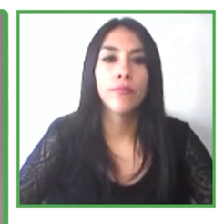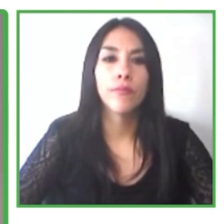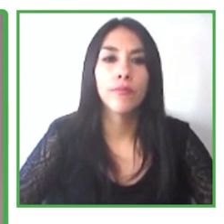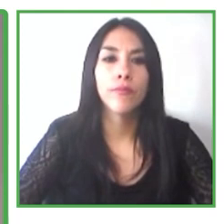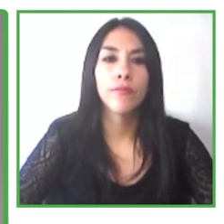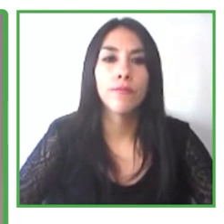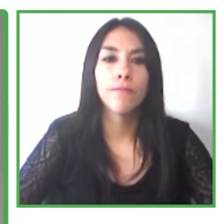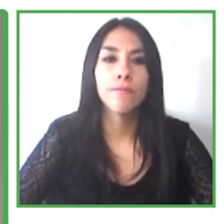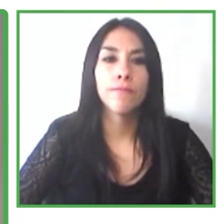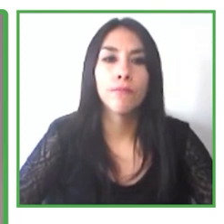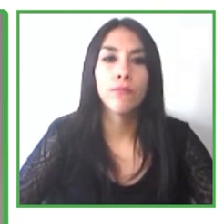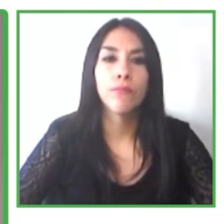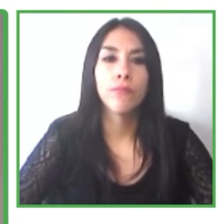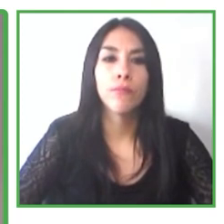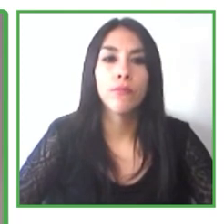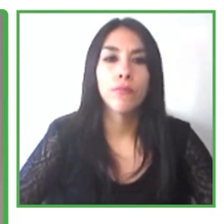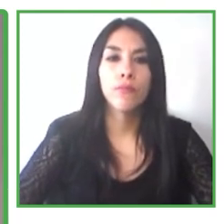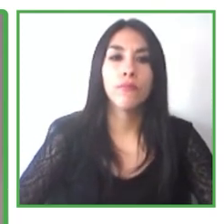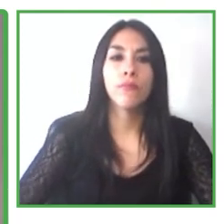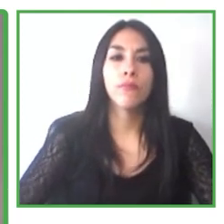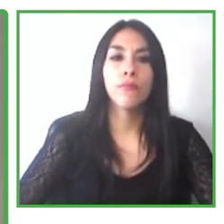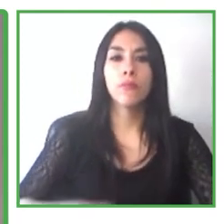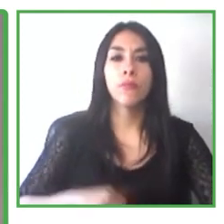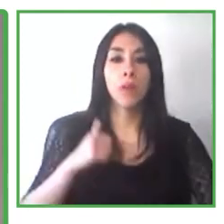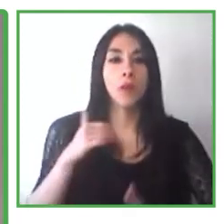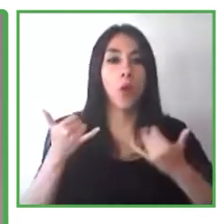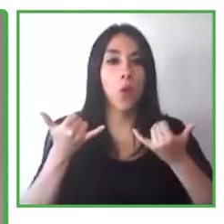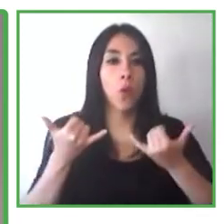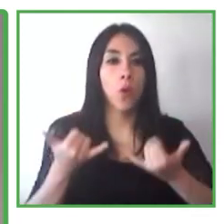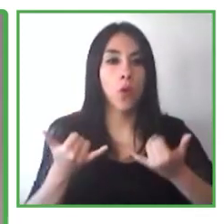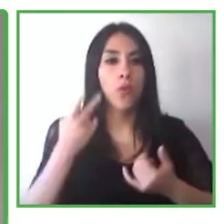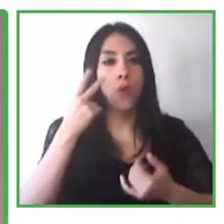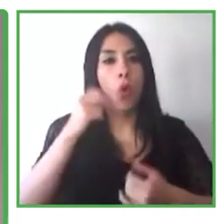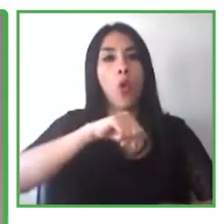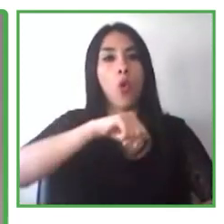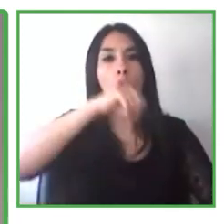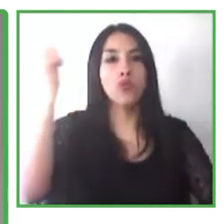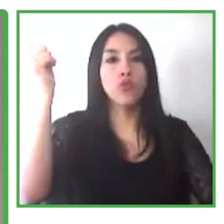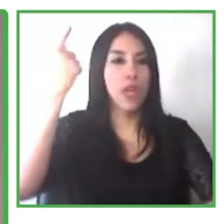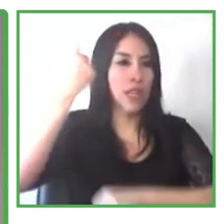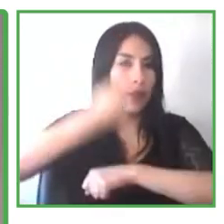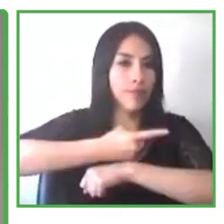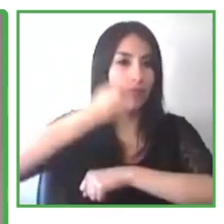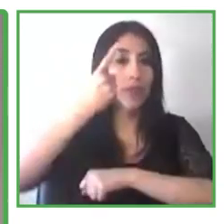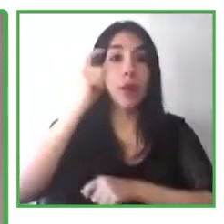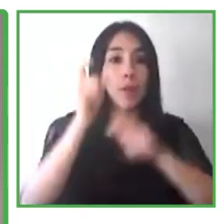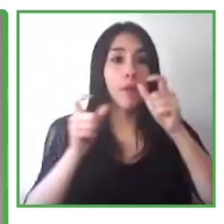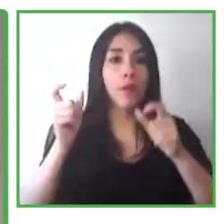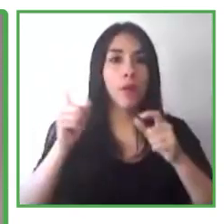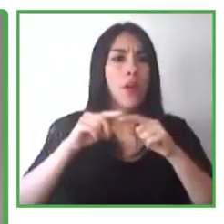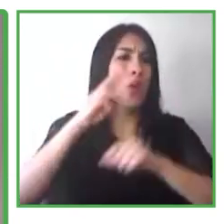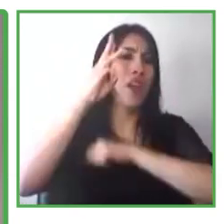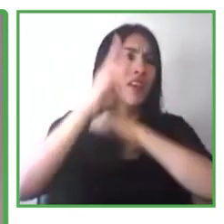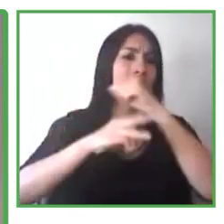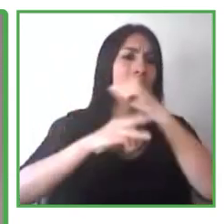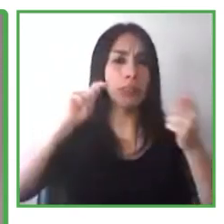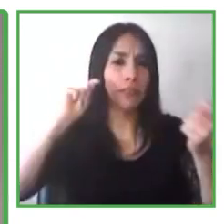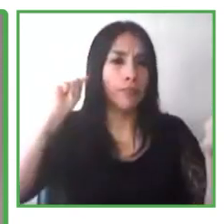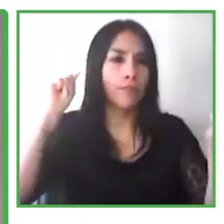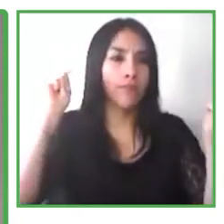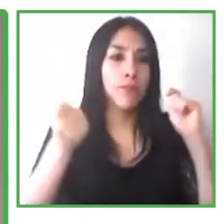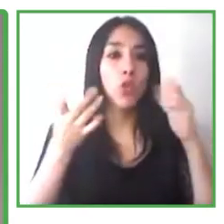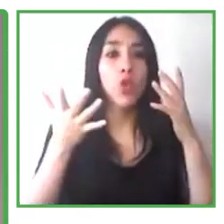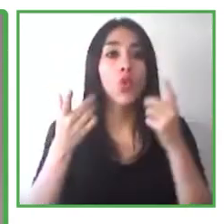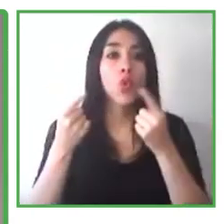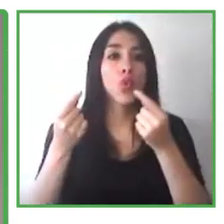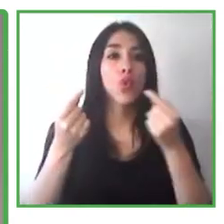Y ahora vamos a escuchar de otros expertos globales que están haciendo cosas sorprendentes, ayudando a las personas con discapacidad